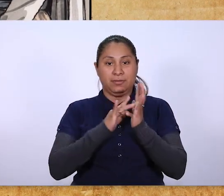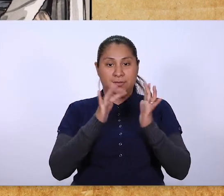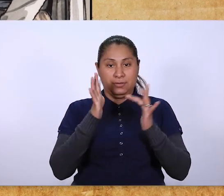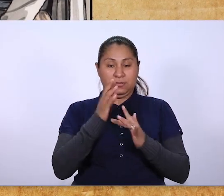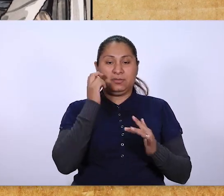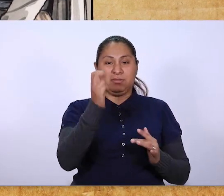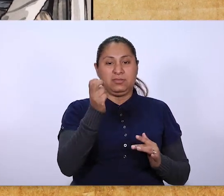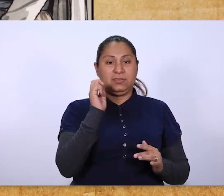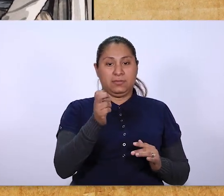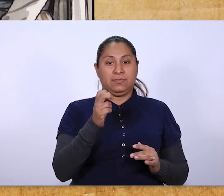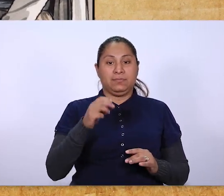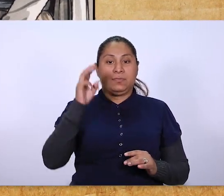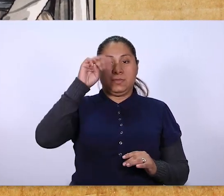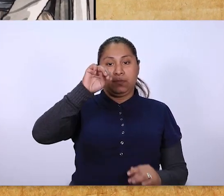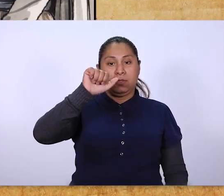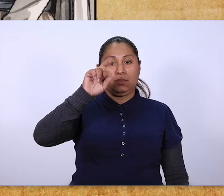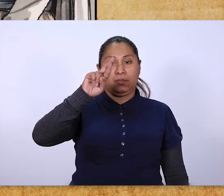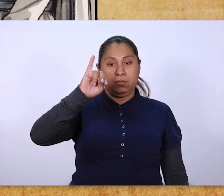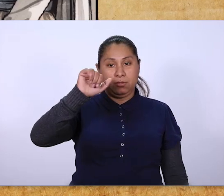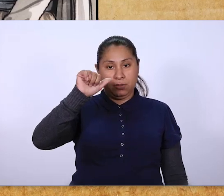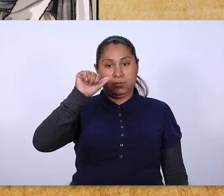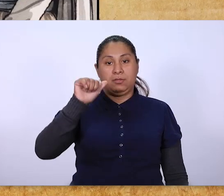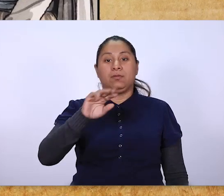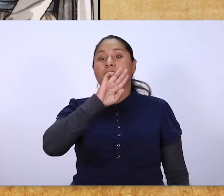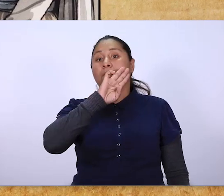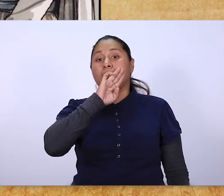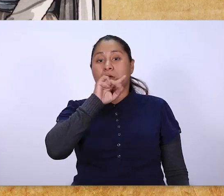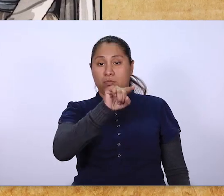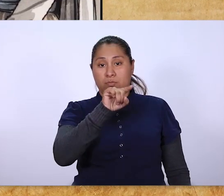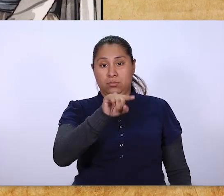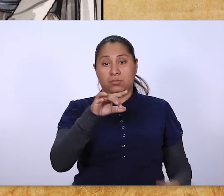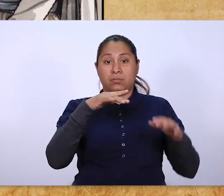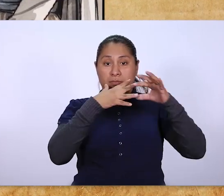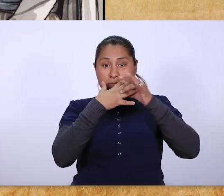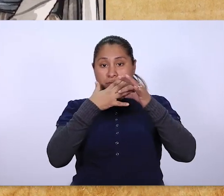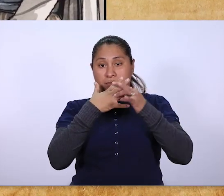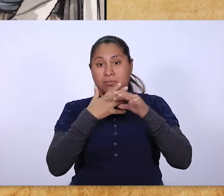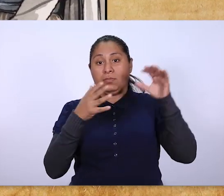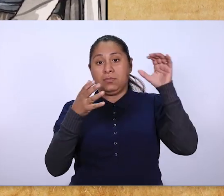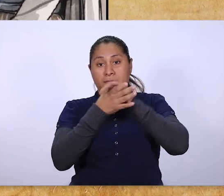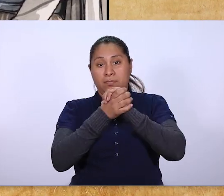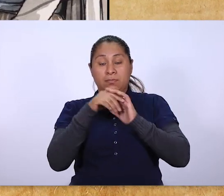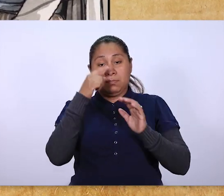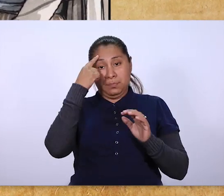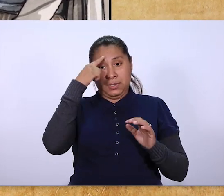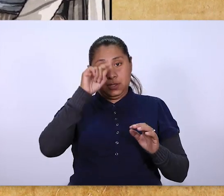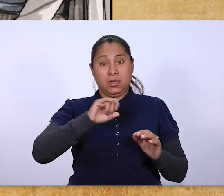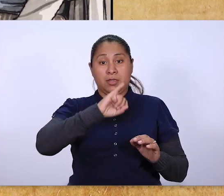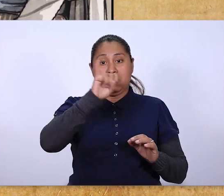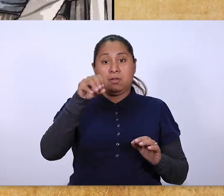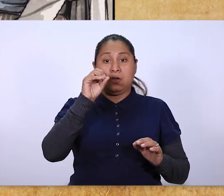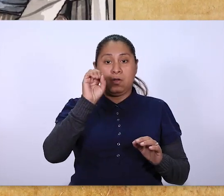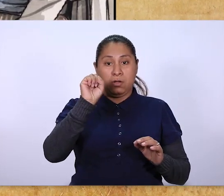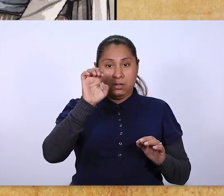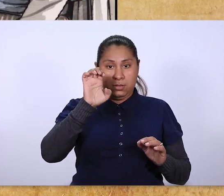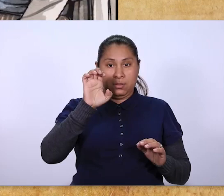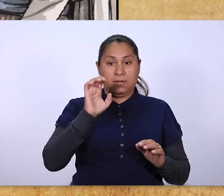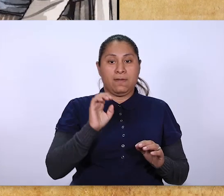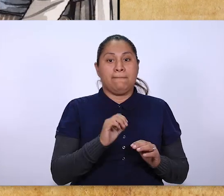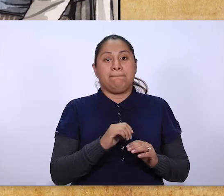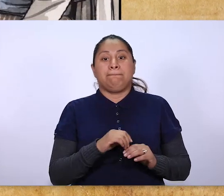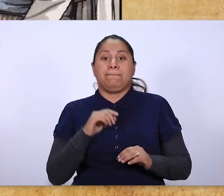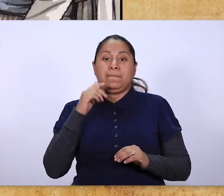El origen de Jesucristo fue este. María, su madre, estaba comprometida para casarse con José.